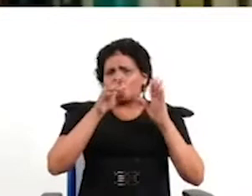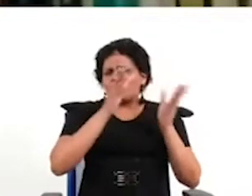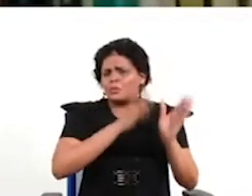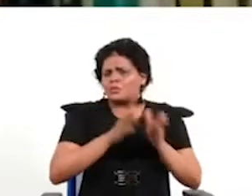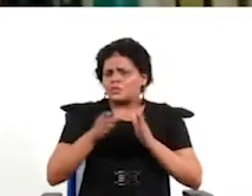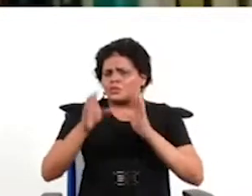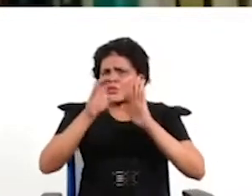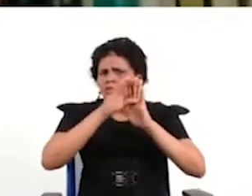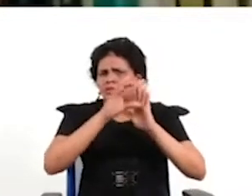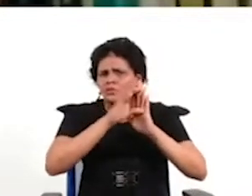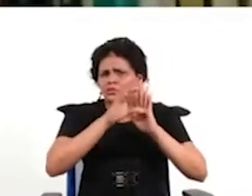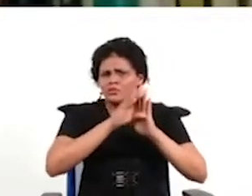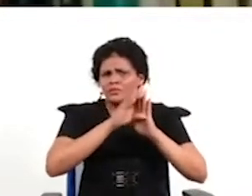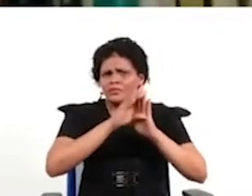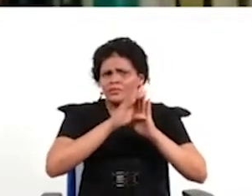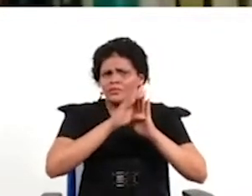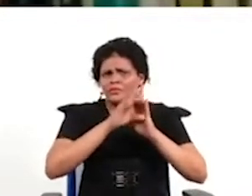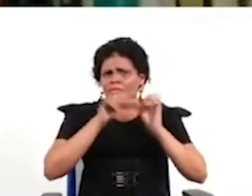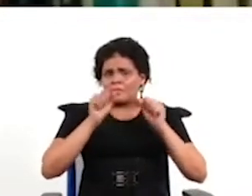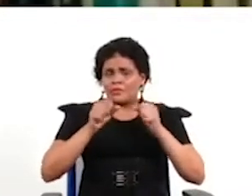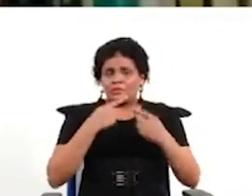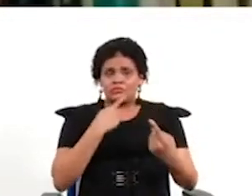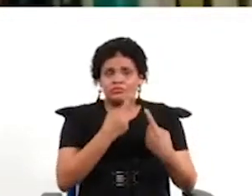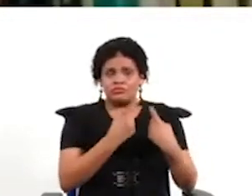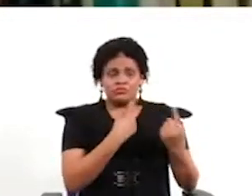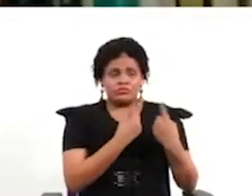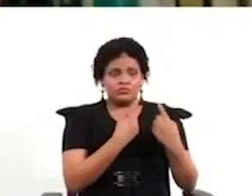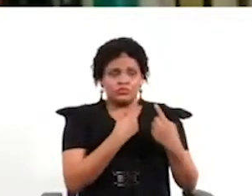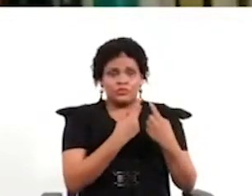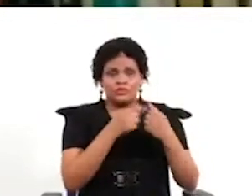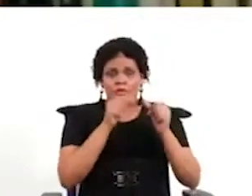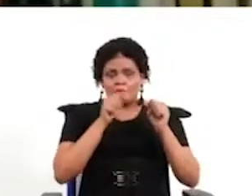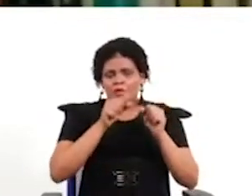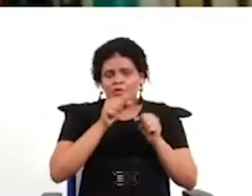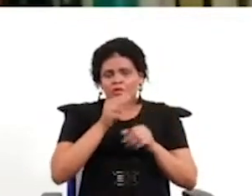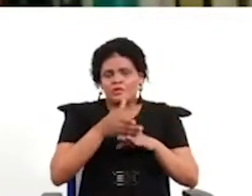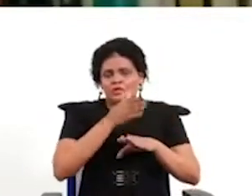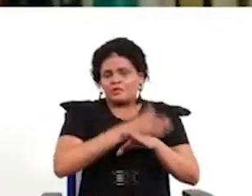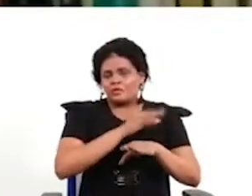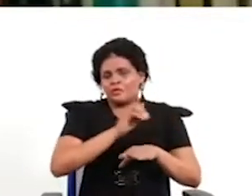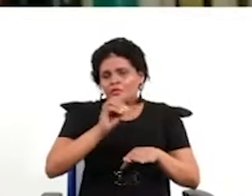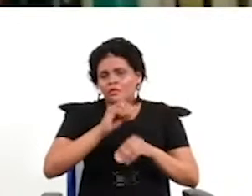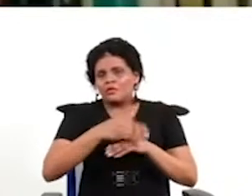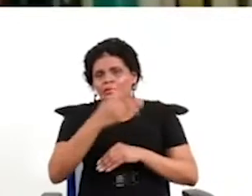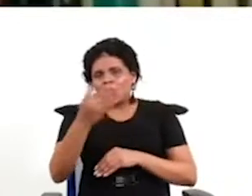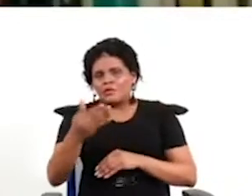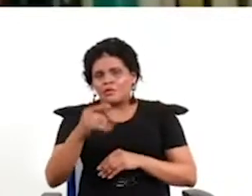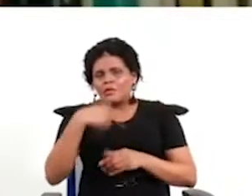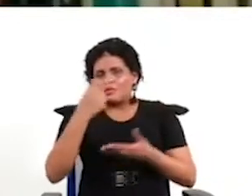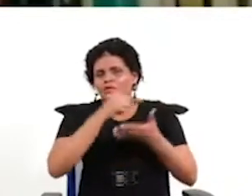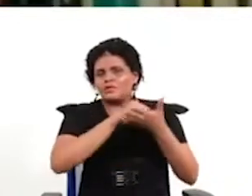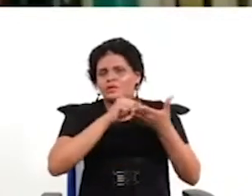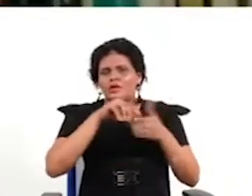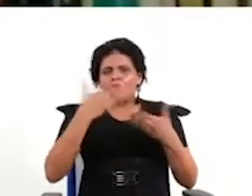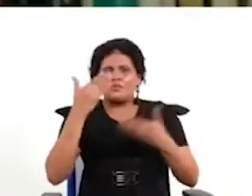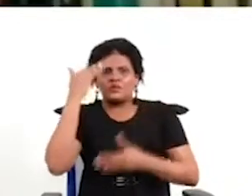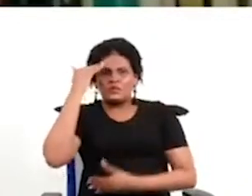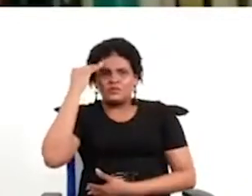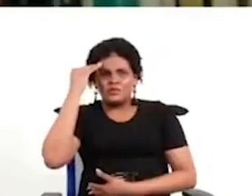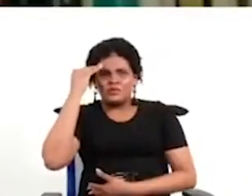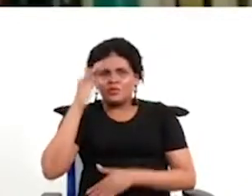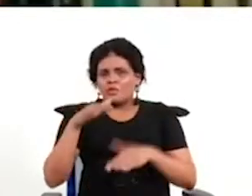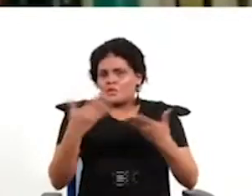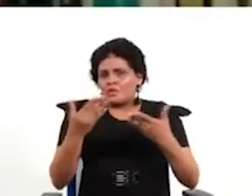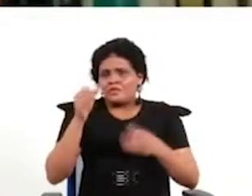el tiempo demostró que se iba a prolongar tanto que varios años después estamos a un par de semanas de saber si va a